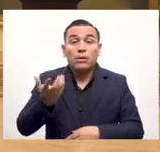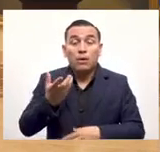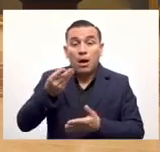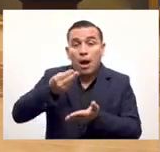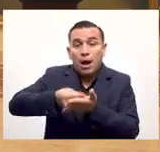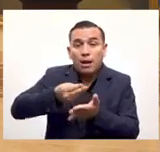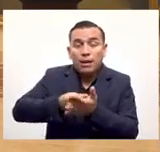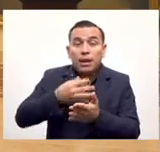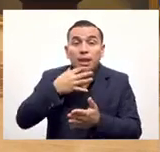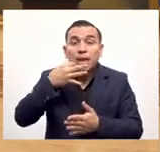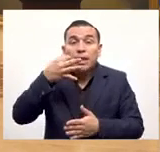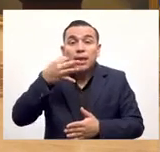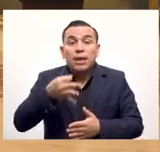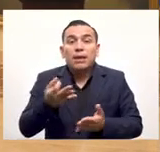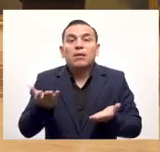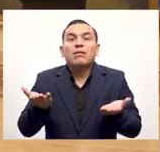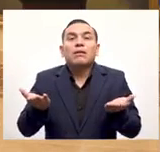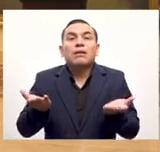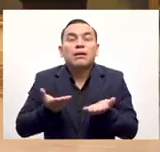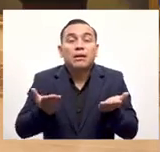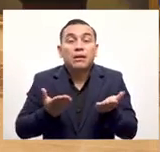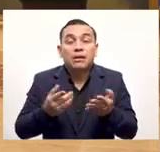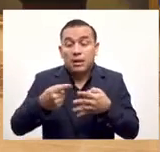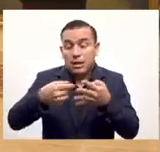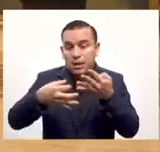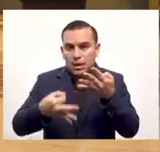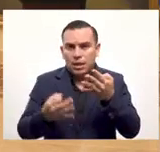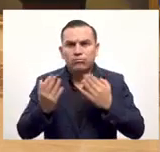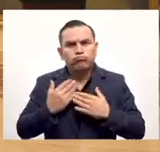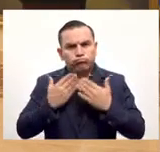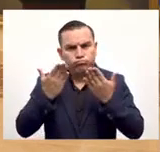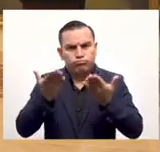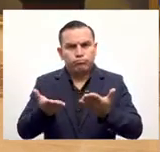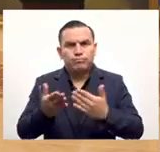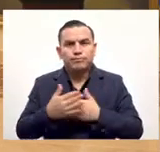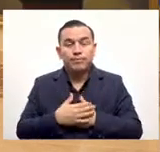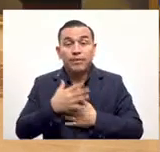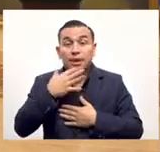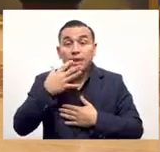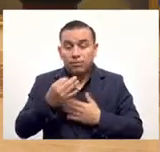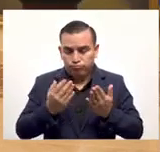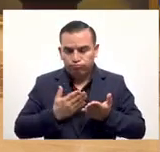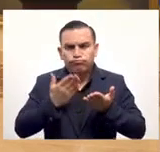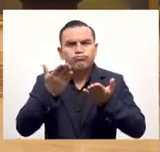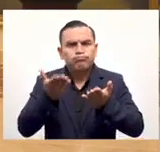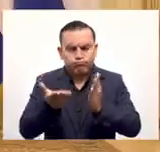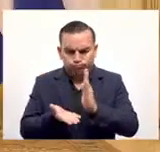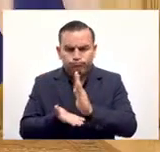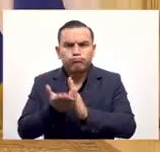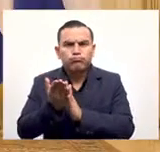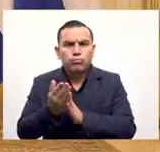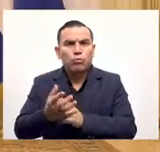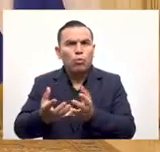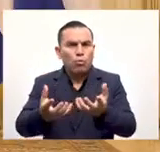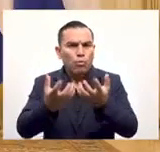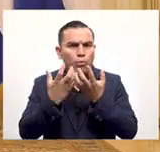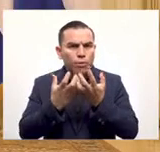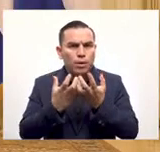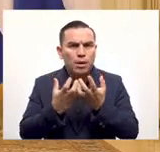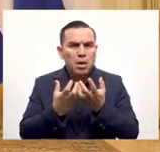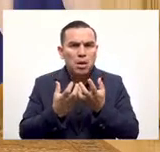crecimiento económico que de otra manera si no hiciéramos esta ley no lo tuvieran hay beneficios sí muchos